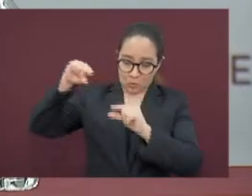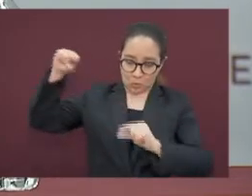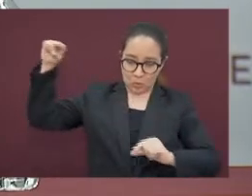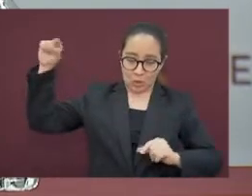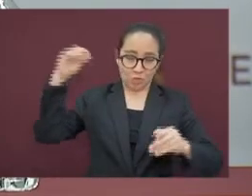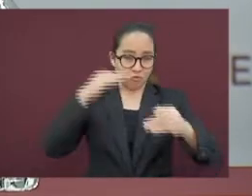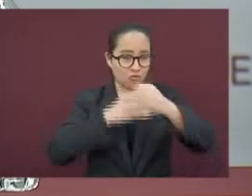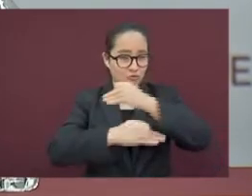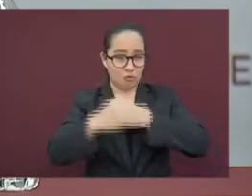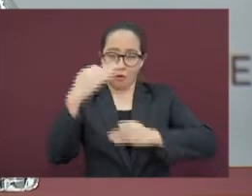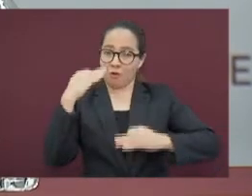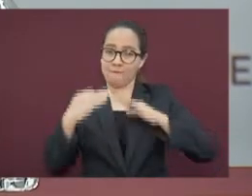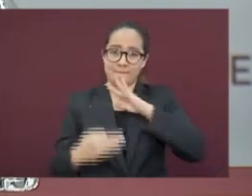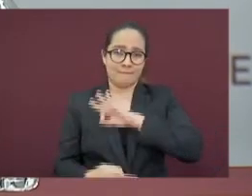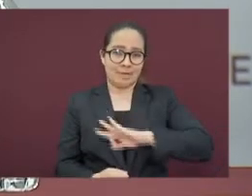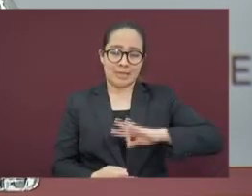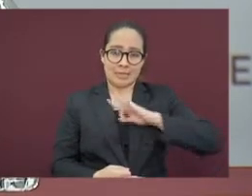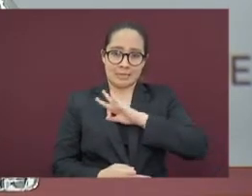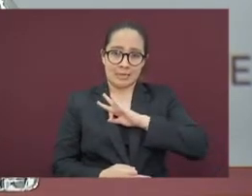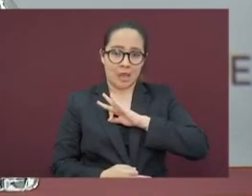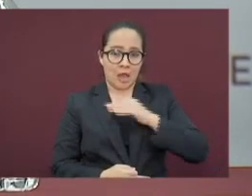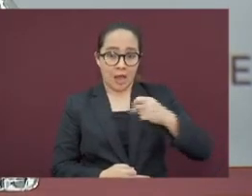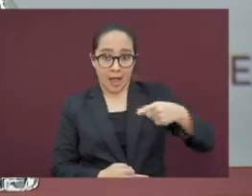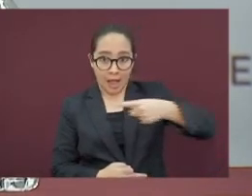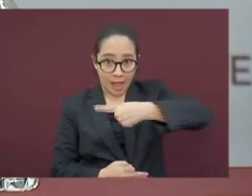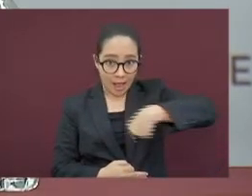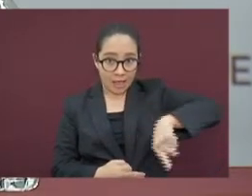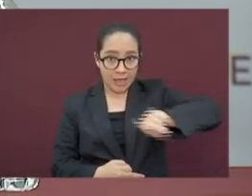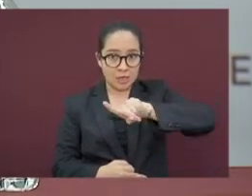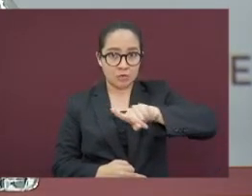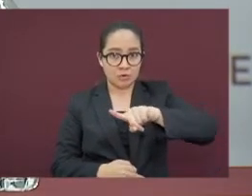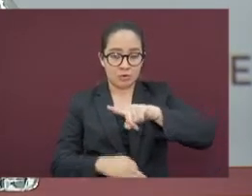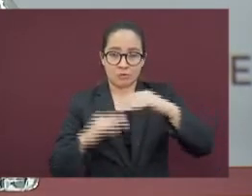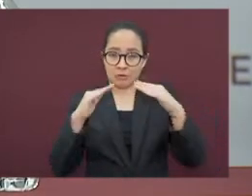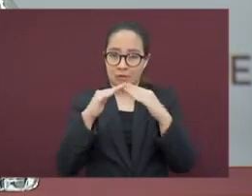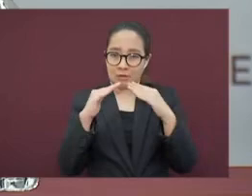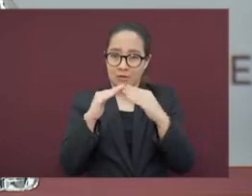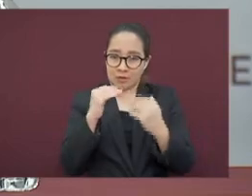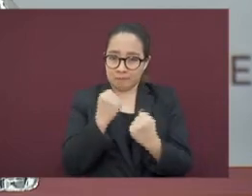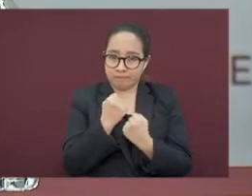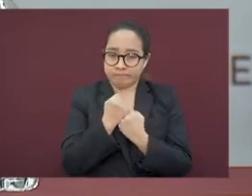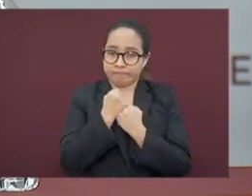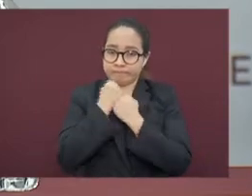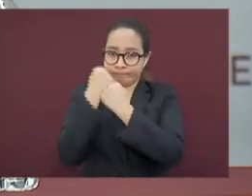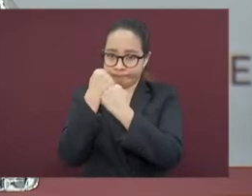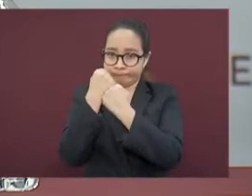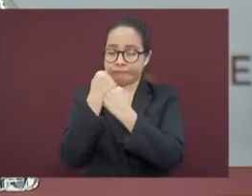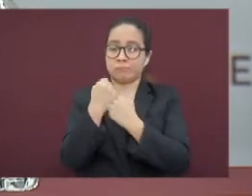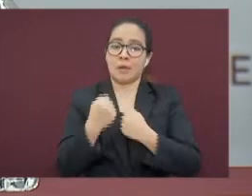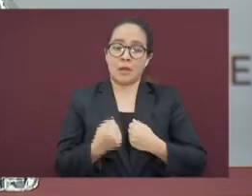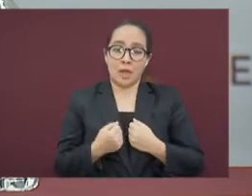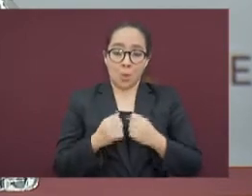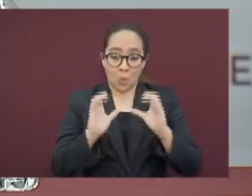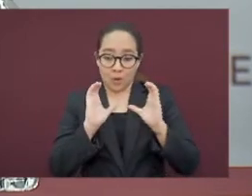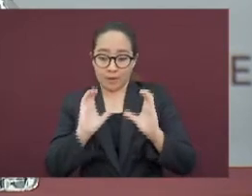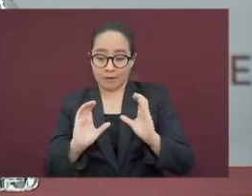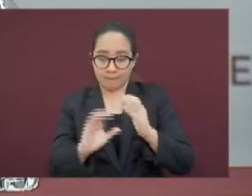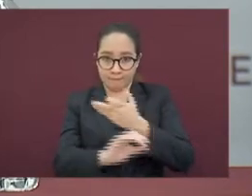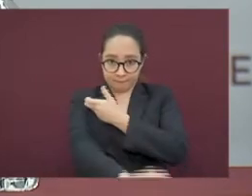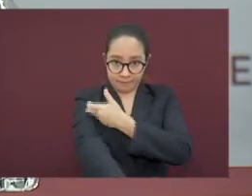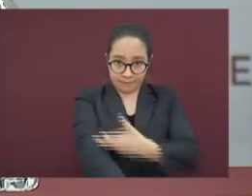sigan siendo el pilar de casa y el protector de sus familias. Y a las y los hijos